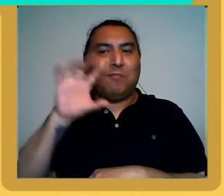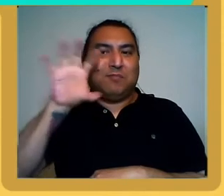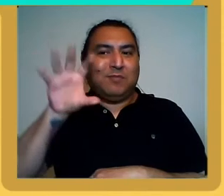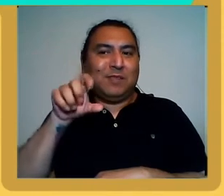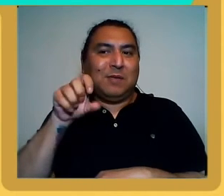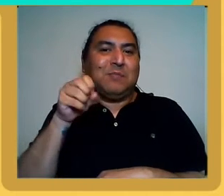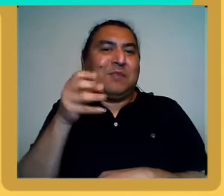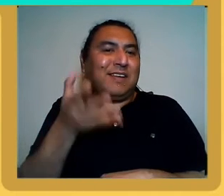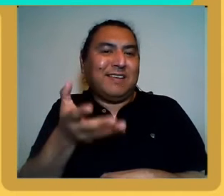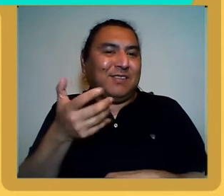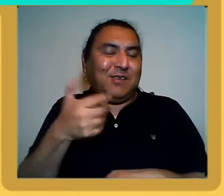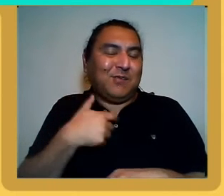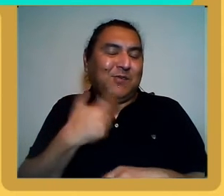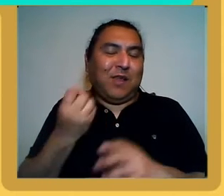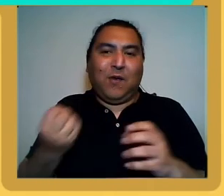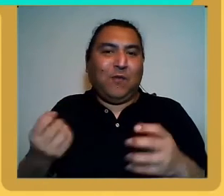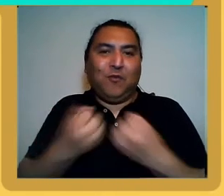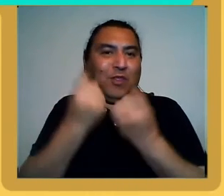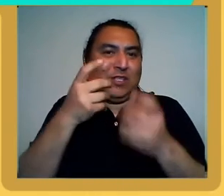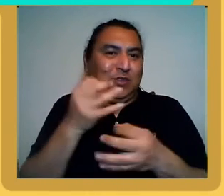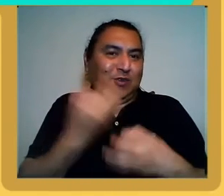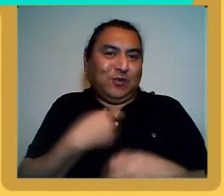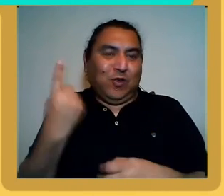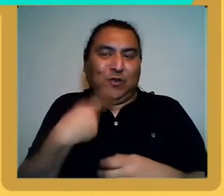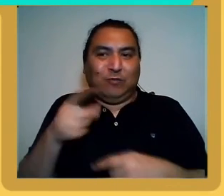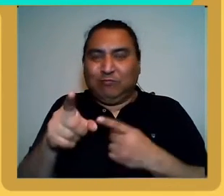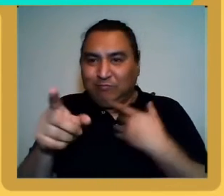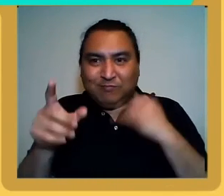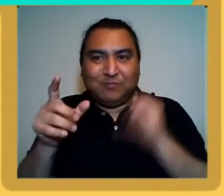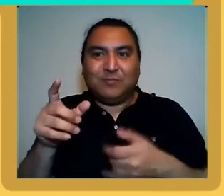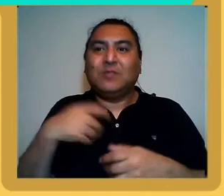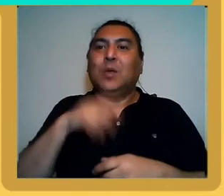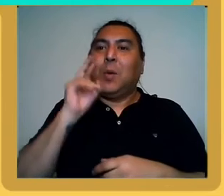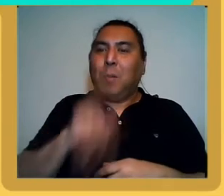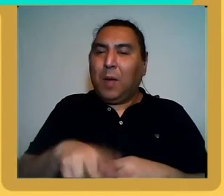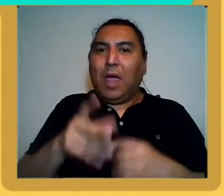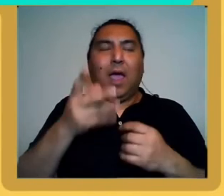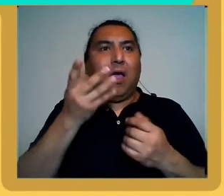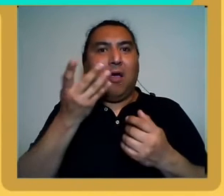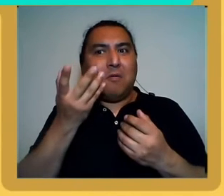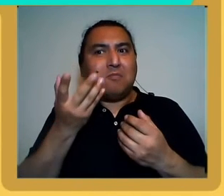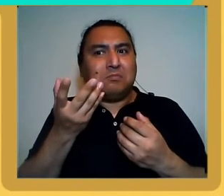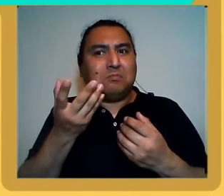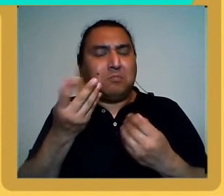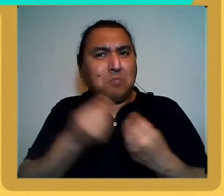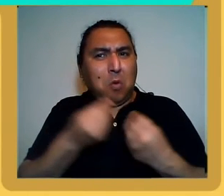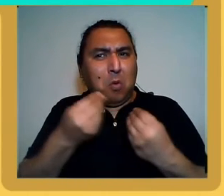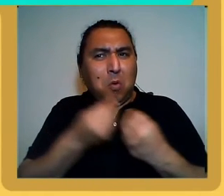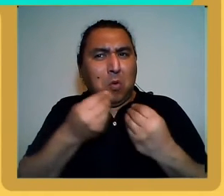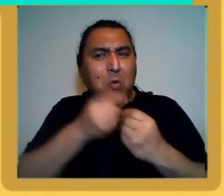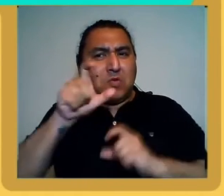fundación que personalmente la seguimos, y yo veo a través de Endeavor muchos emprendedores que luego